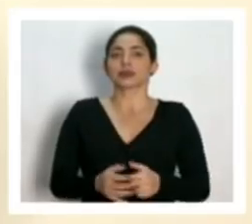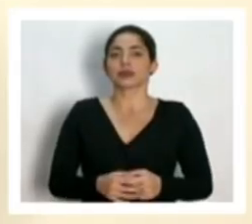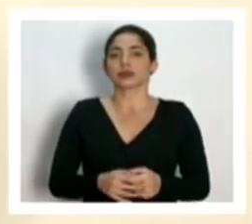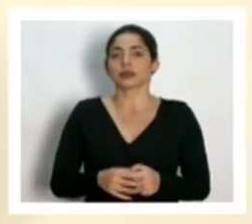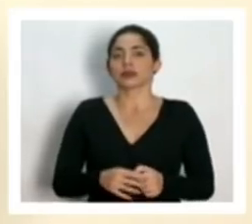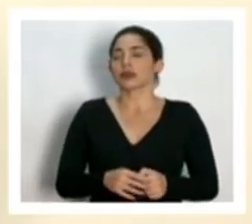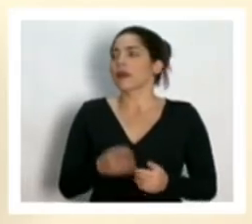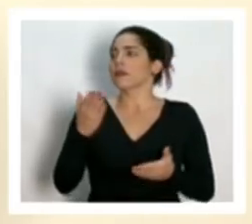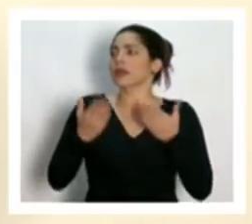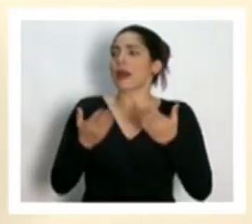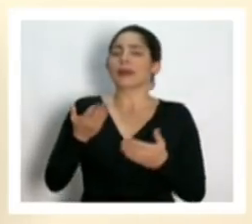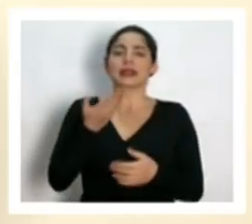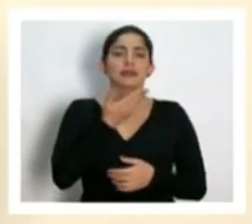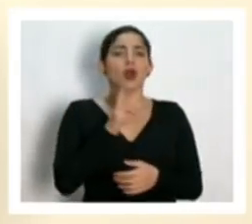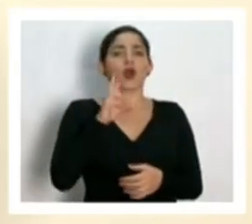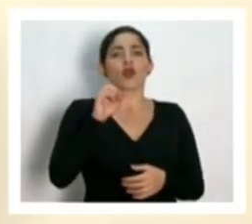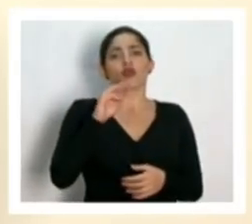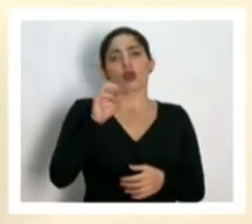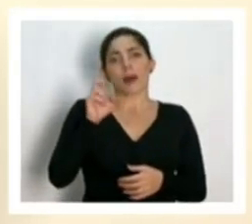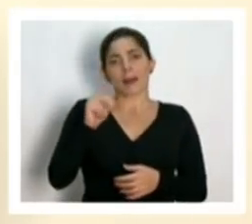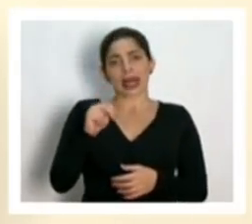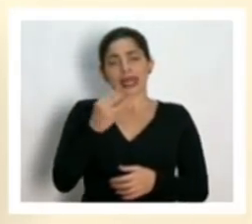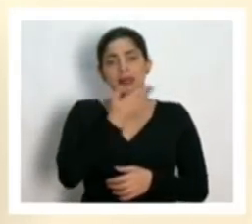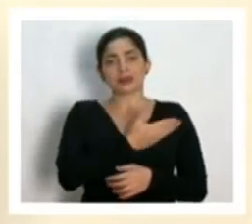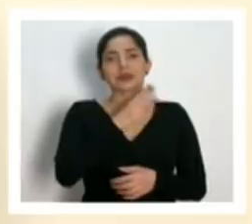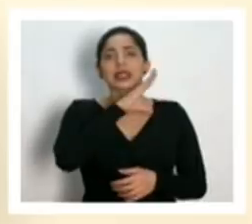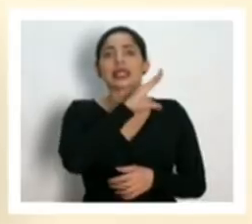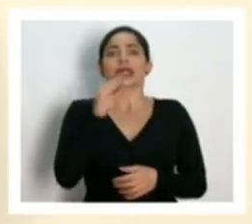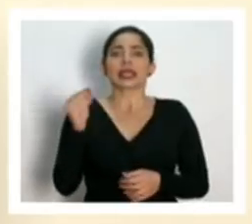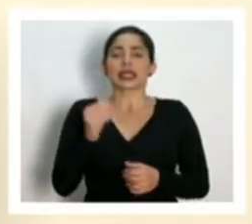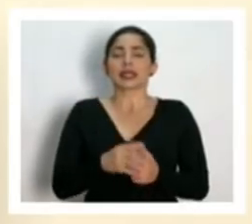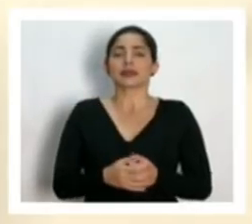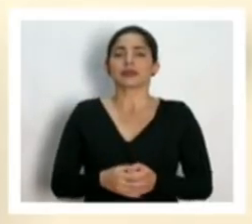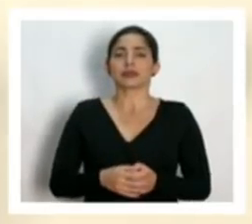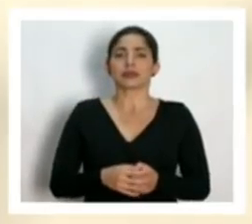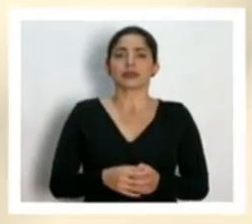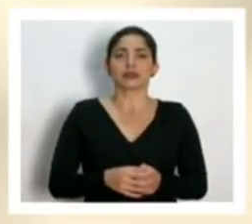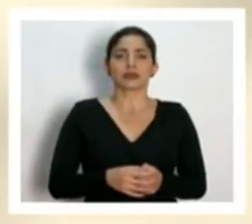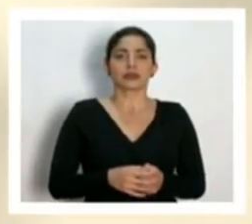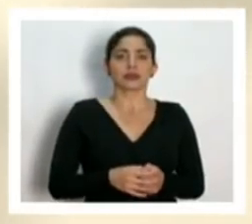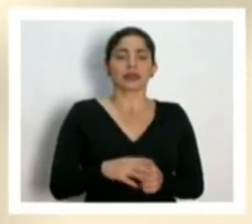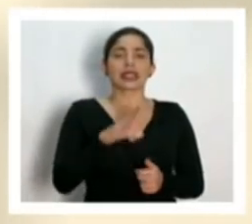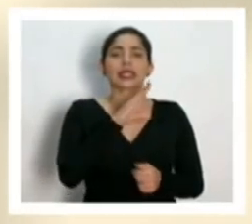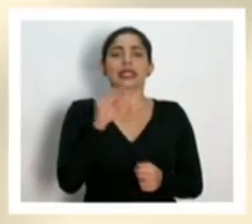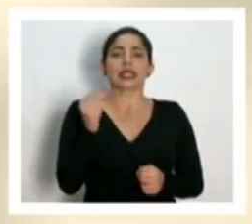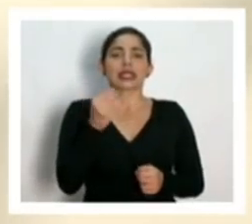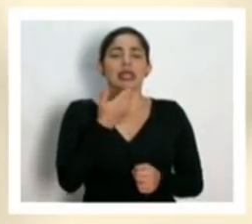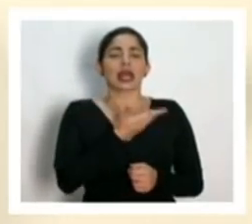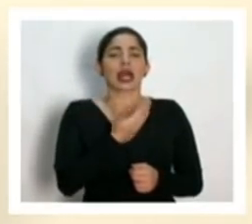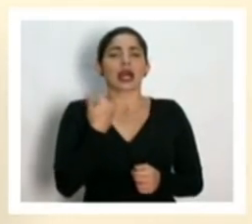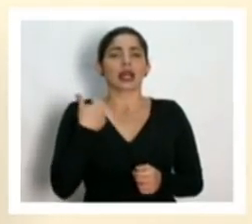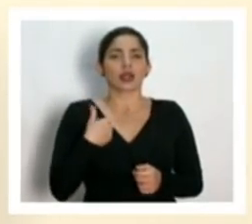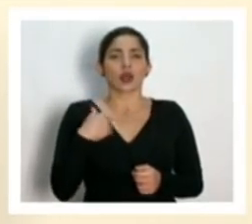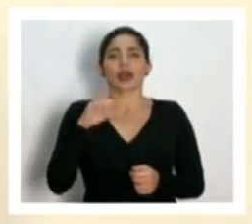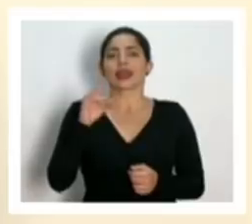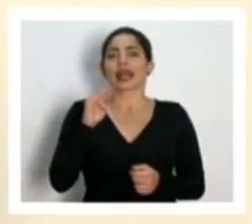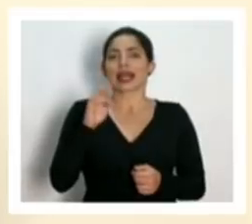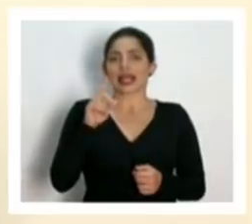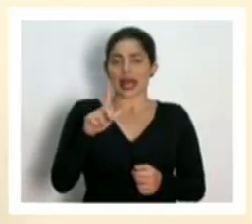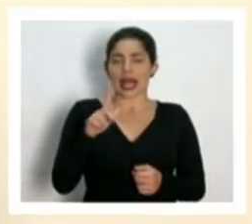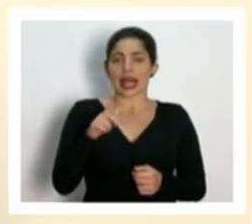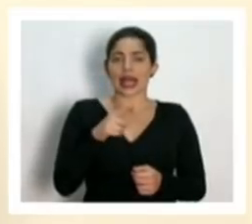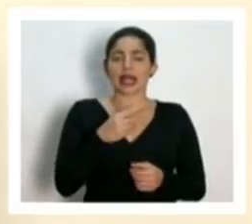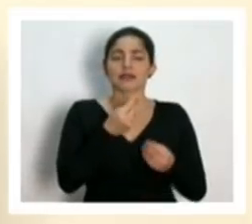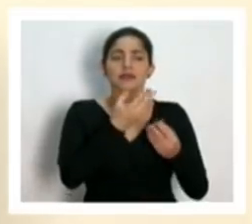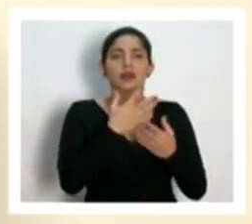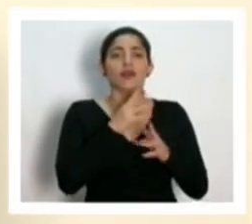tal vez a don Román y a don y a don y Daniel que